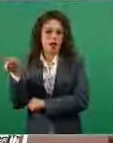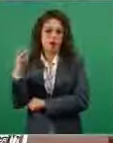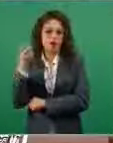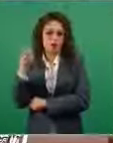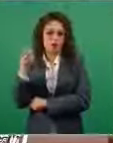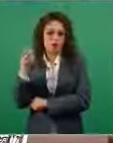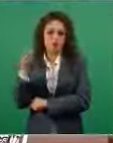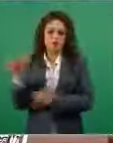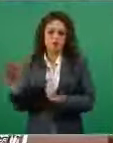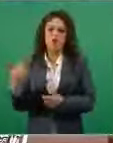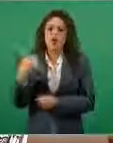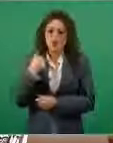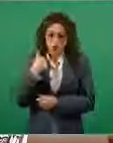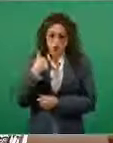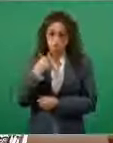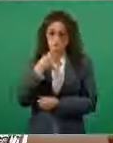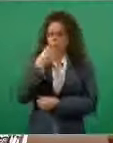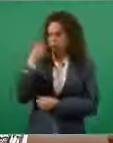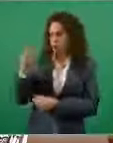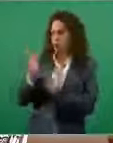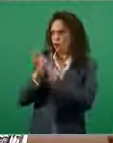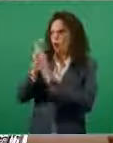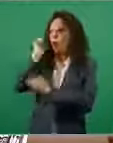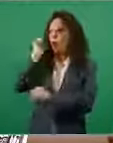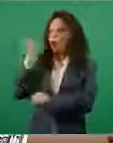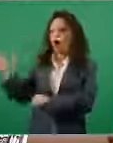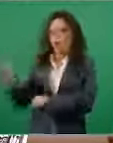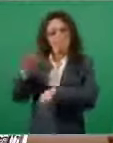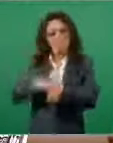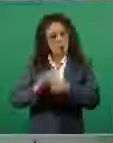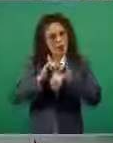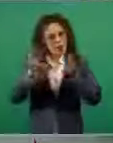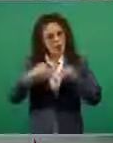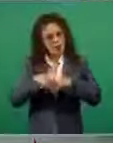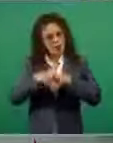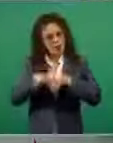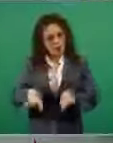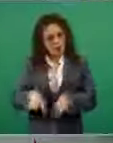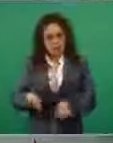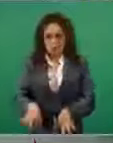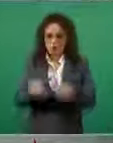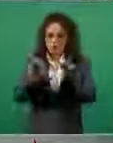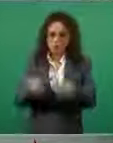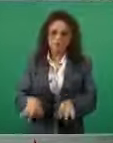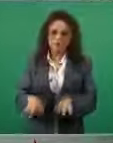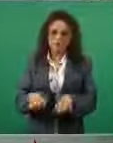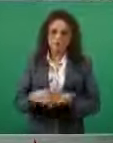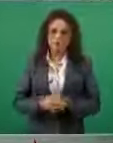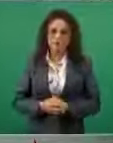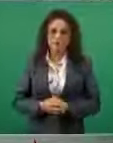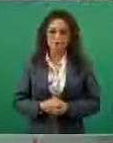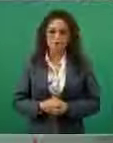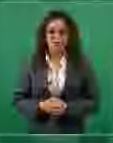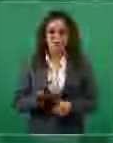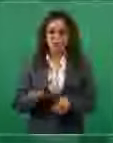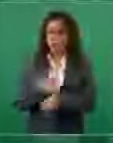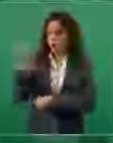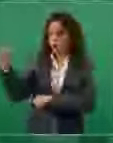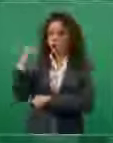aclararan sobre ese dato, que está mal.